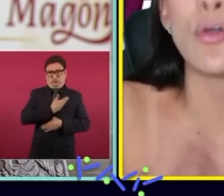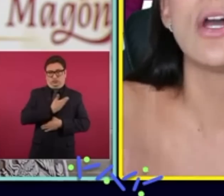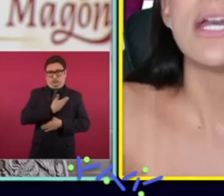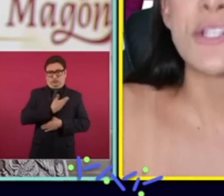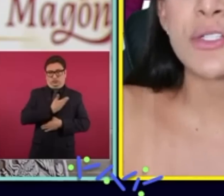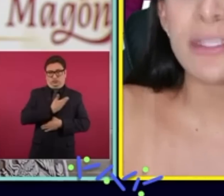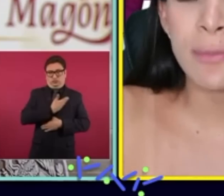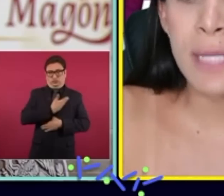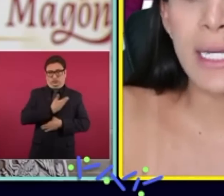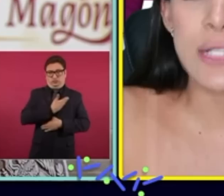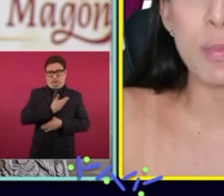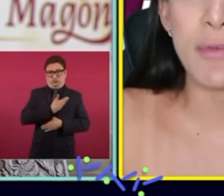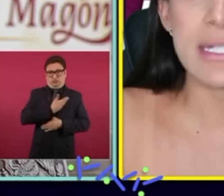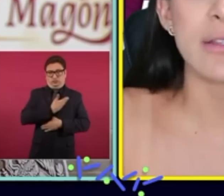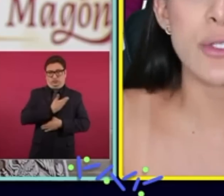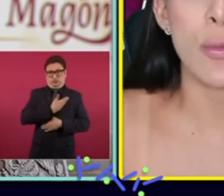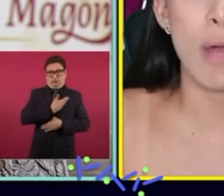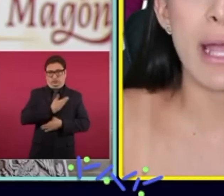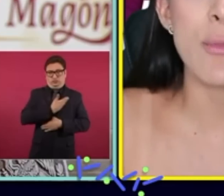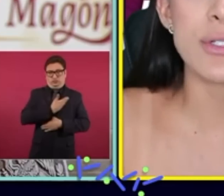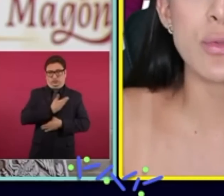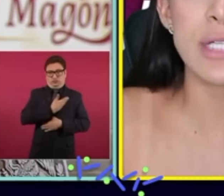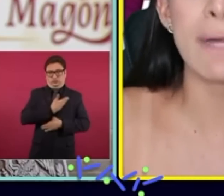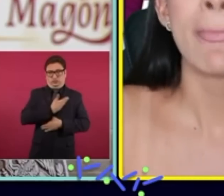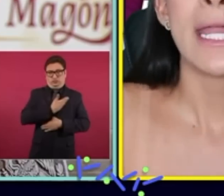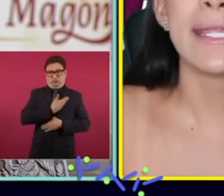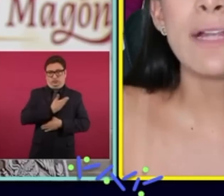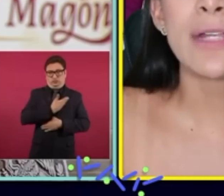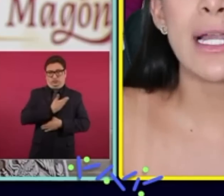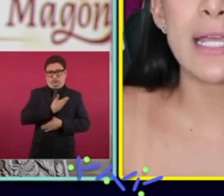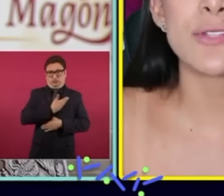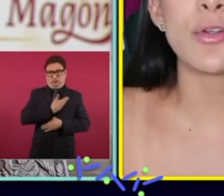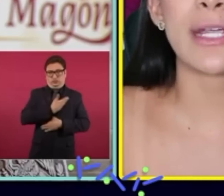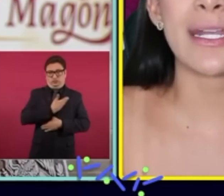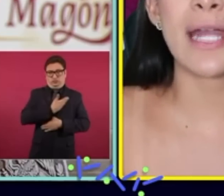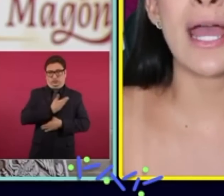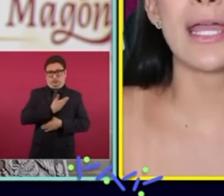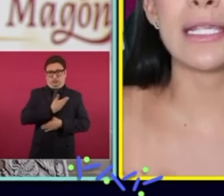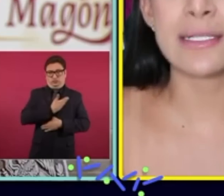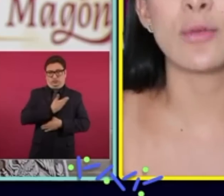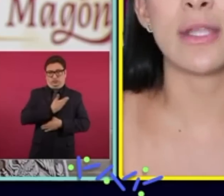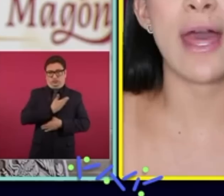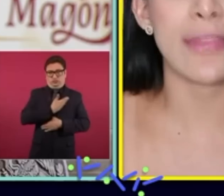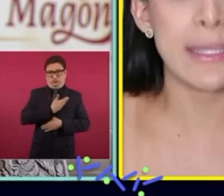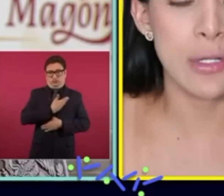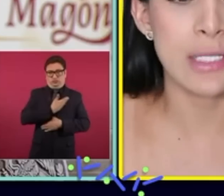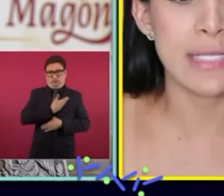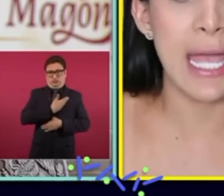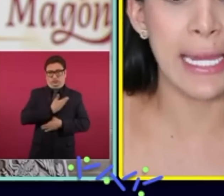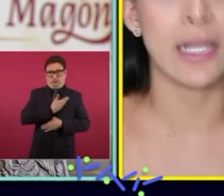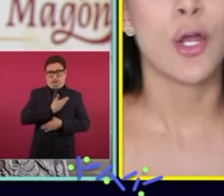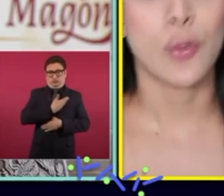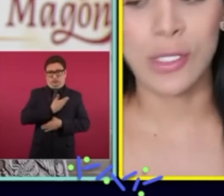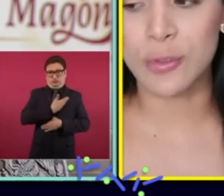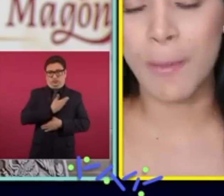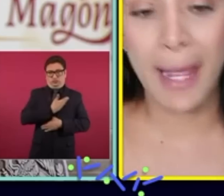contrabando sino también estupefacientes como lo acabamos de escuchar y que al final esto genera inseguridad y violencia